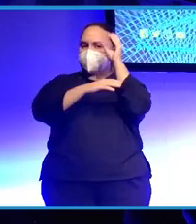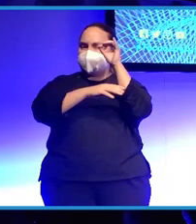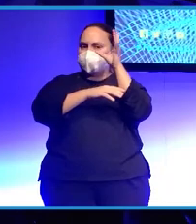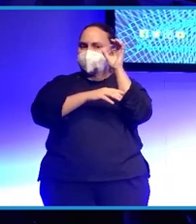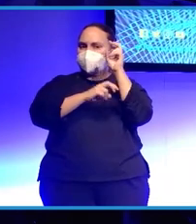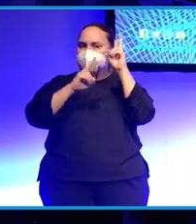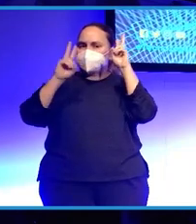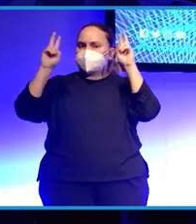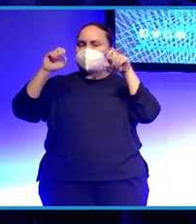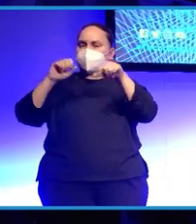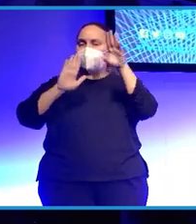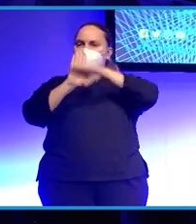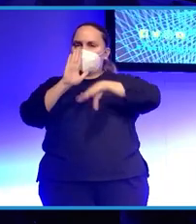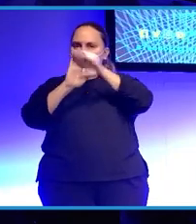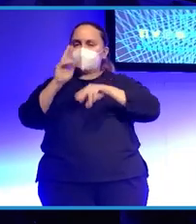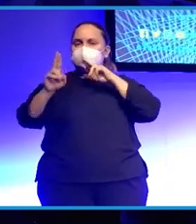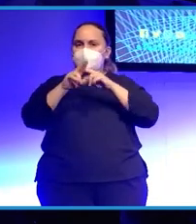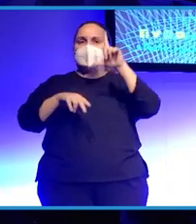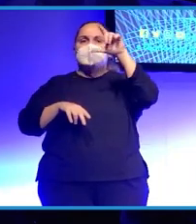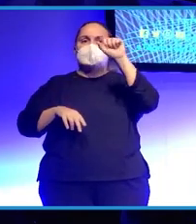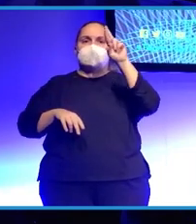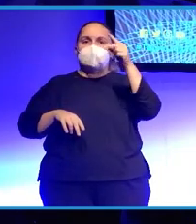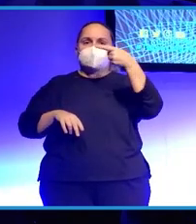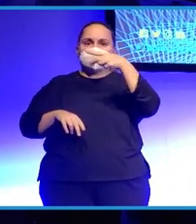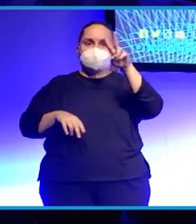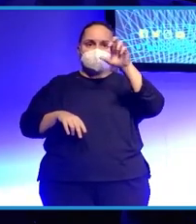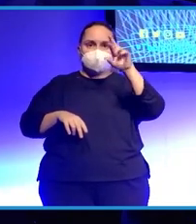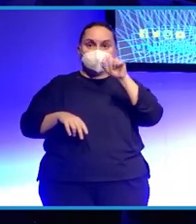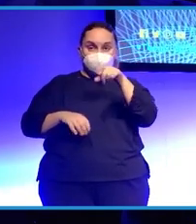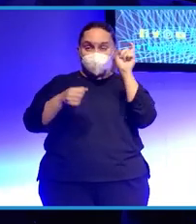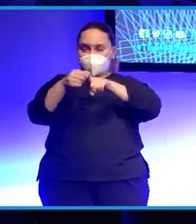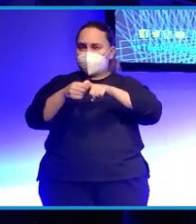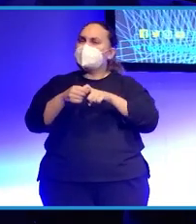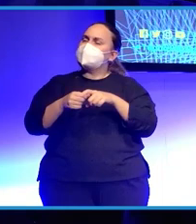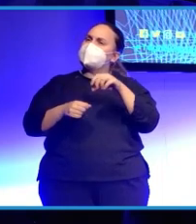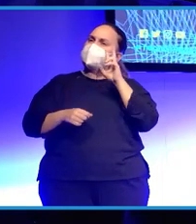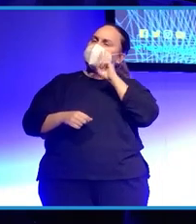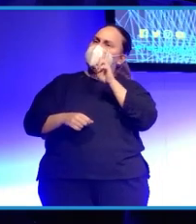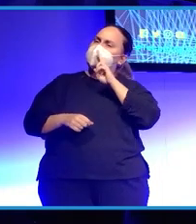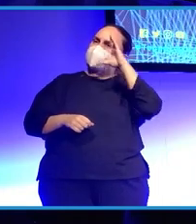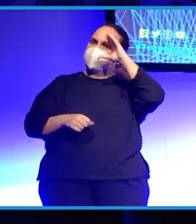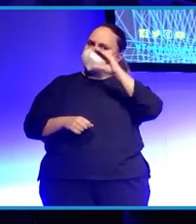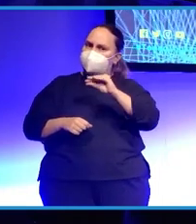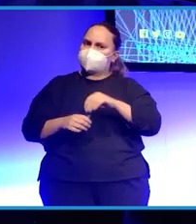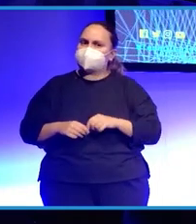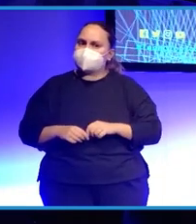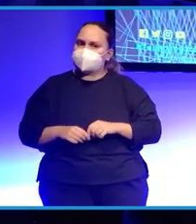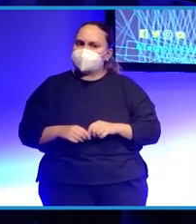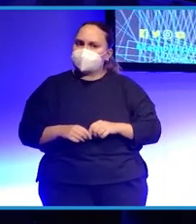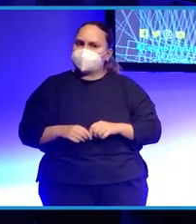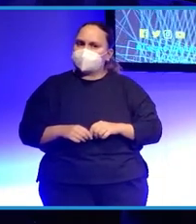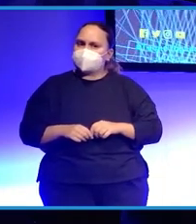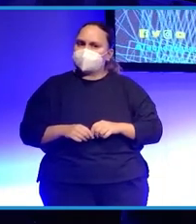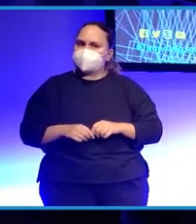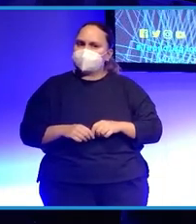el larguero. Me parece muy inteligente el que la gente que te pueda preguntar pues pueda